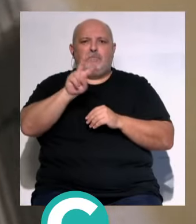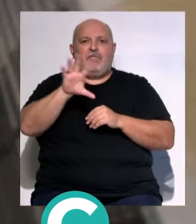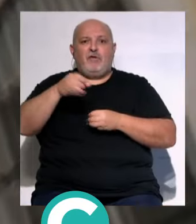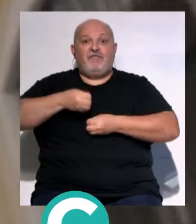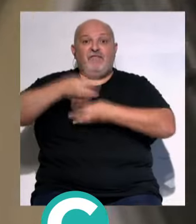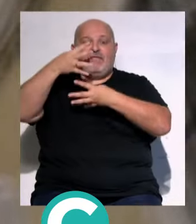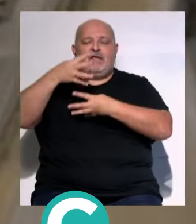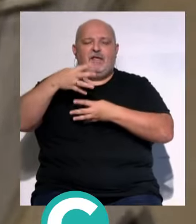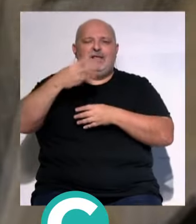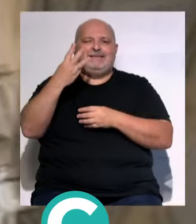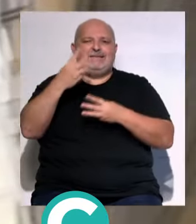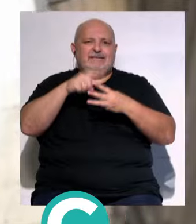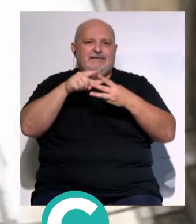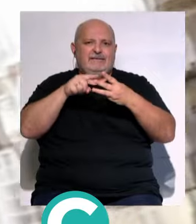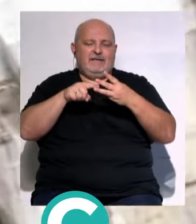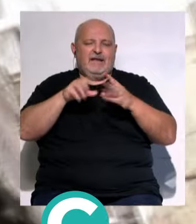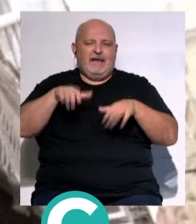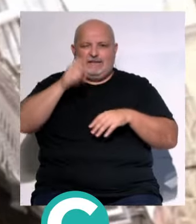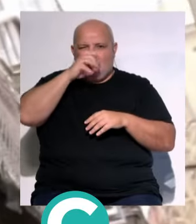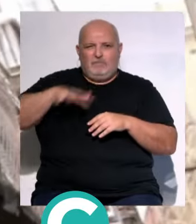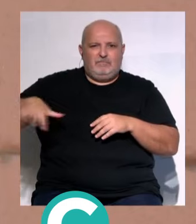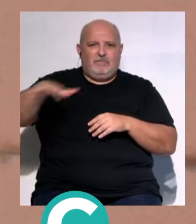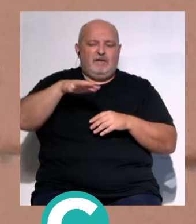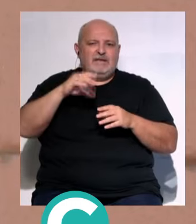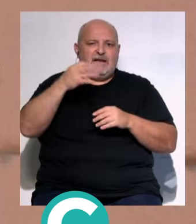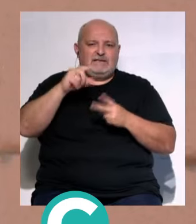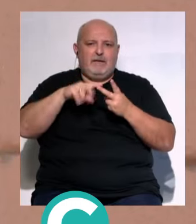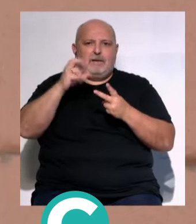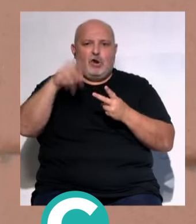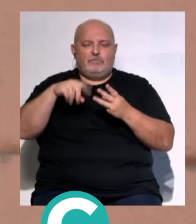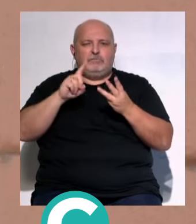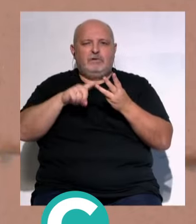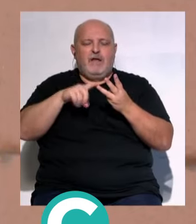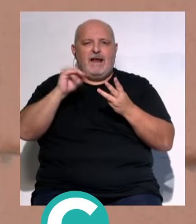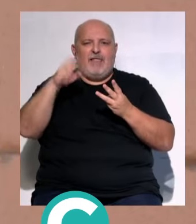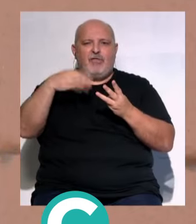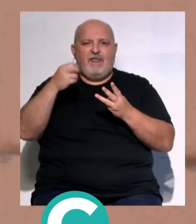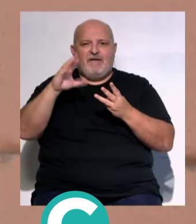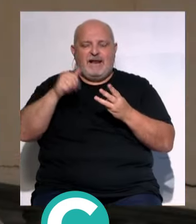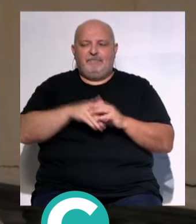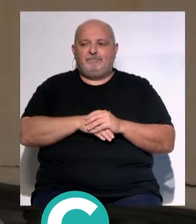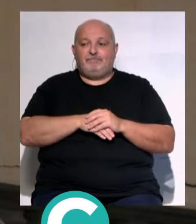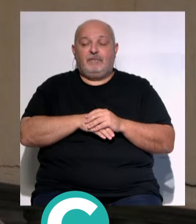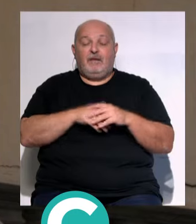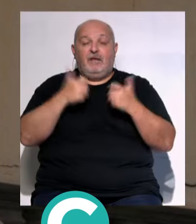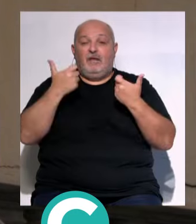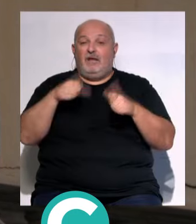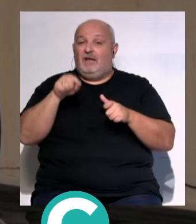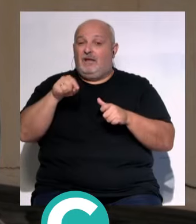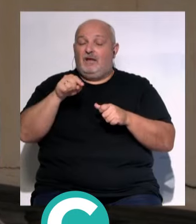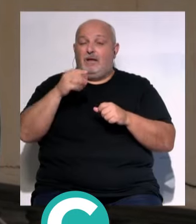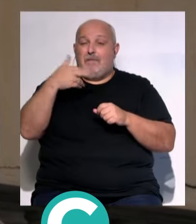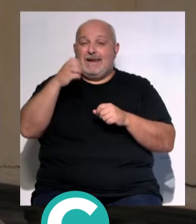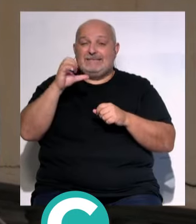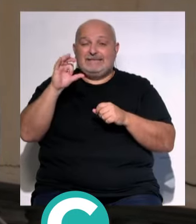viviendas... ...en tres promociones en el casco histórico... ...en la calle Sagasta, Pericón de Cádiz... ...y Calderón de la Barca. Con respecto a la promoción de